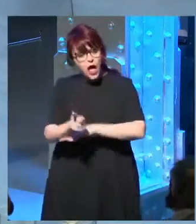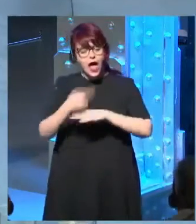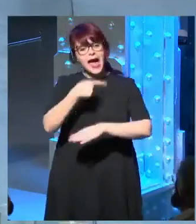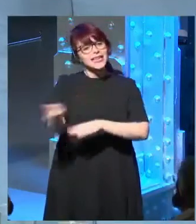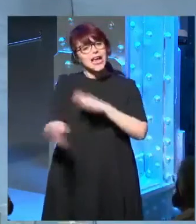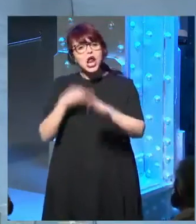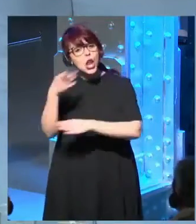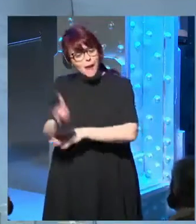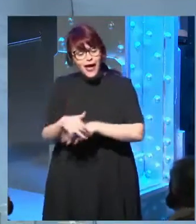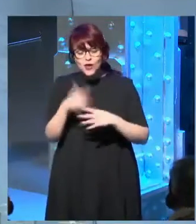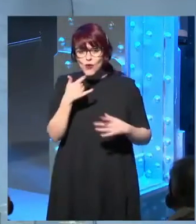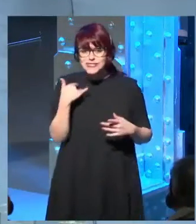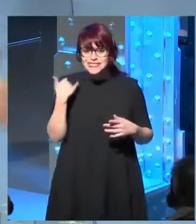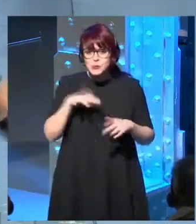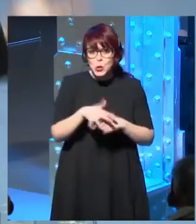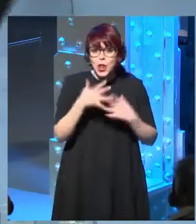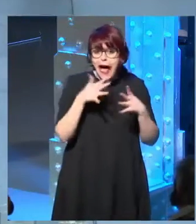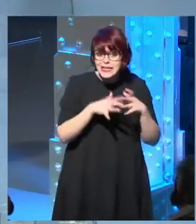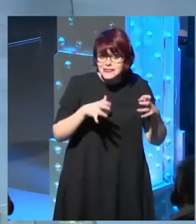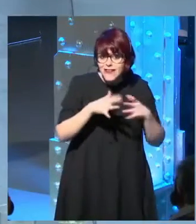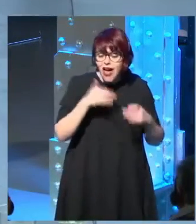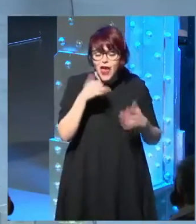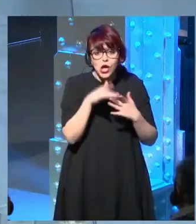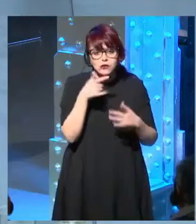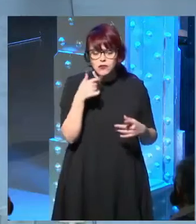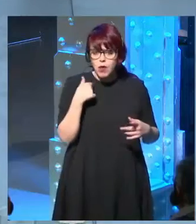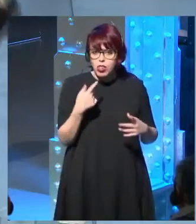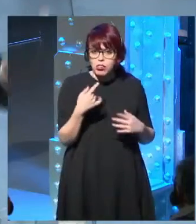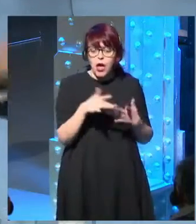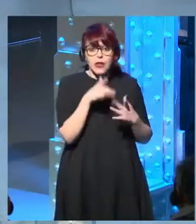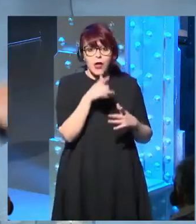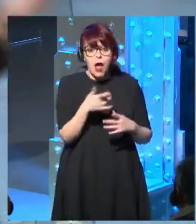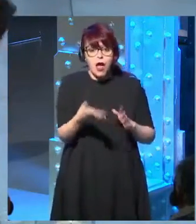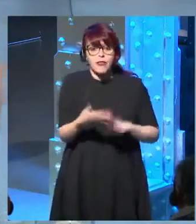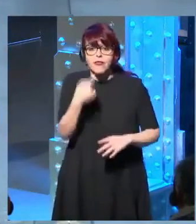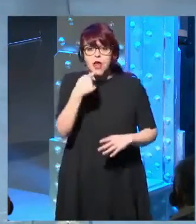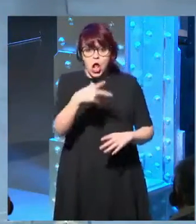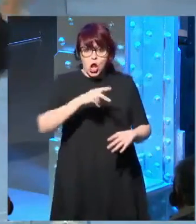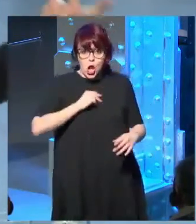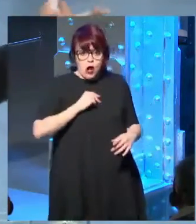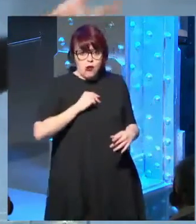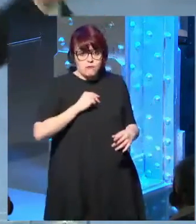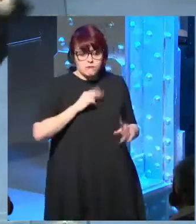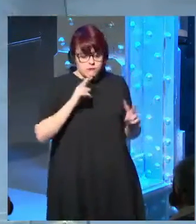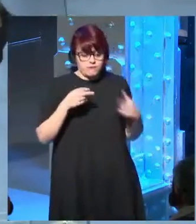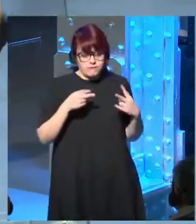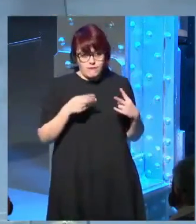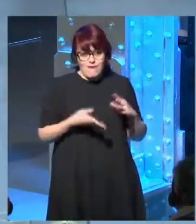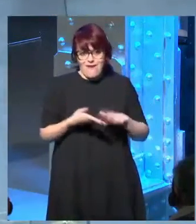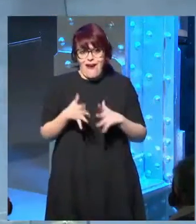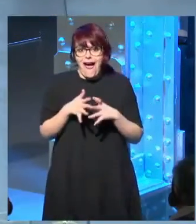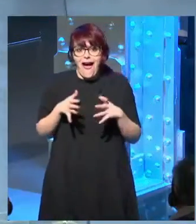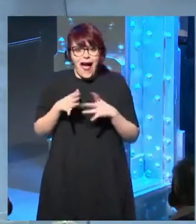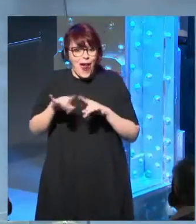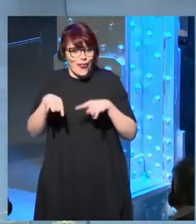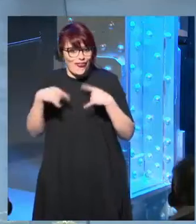Cuanta más ansiedad que tú tengas acerca de no te acerques a eso, evidentemente los niños lo que van a hacer es acercarse más. Y esto